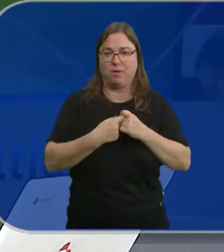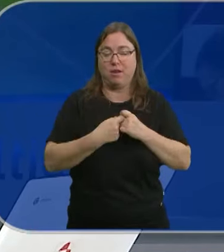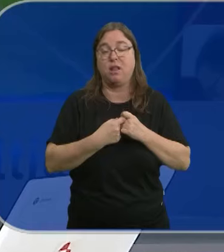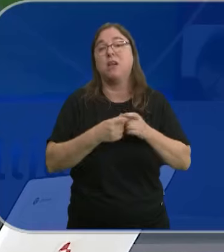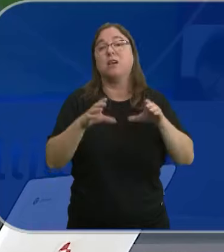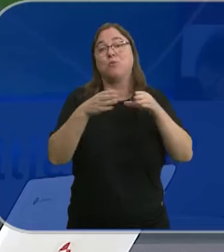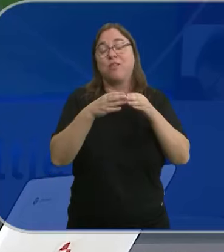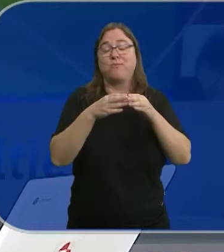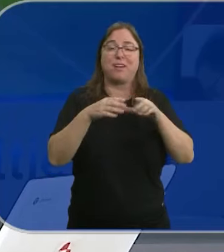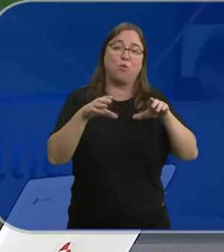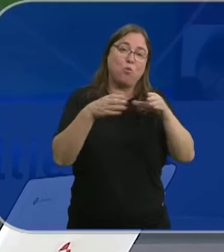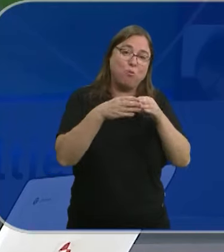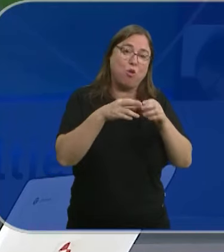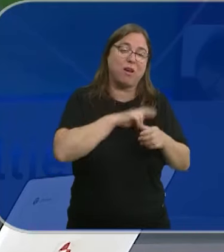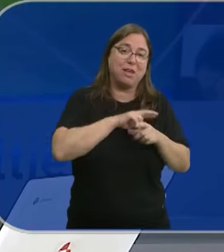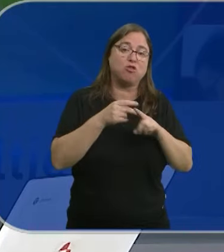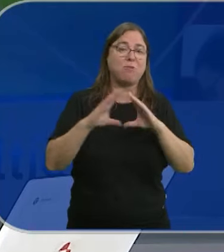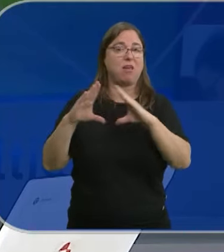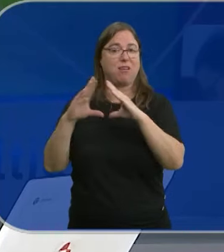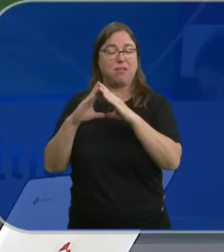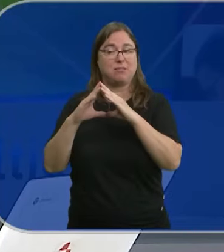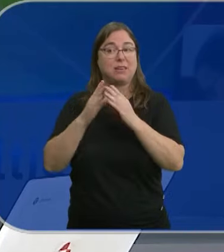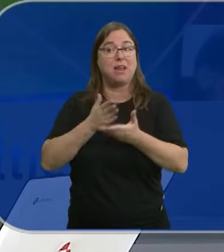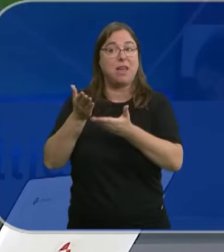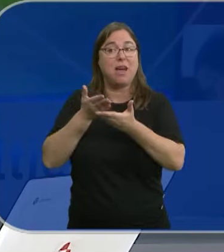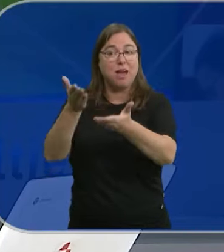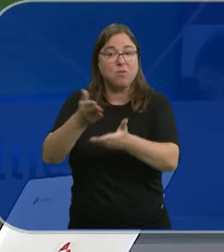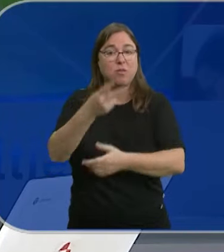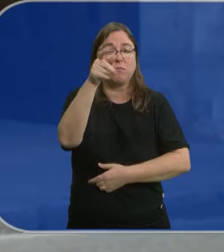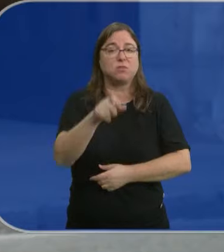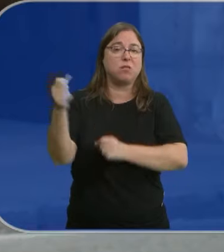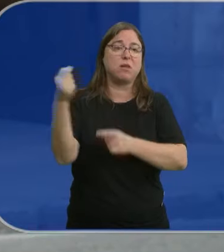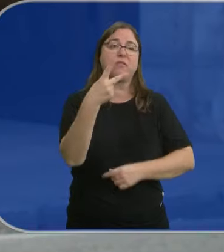comunidades religiosas y parroquias que aspira a ayudar a una veintena de personas migrantes.